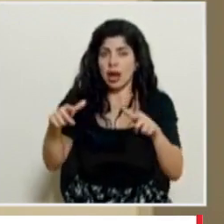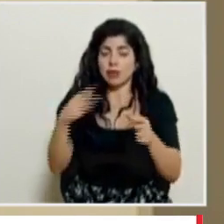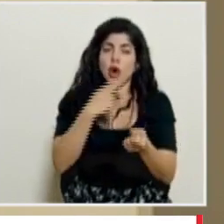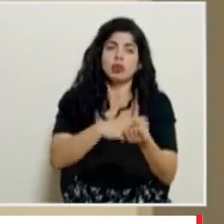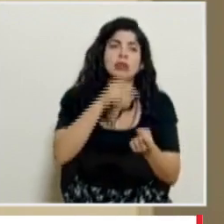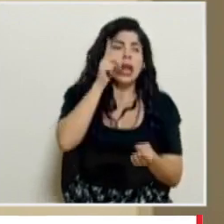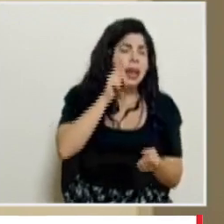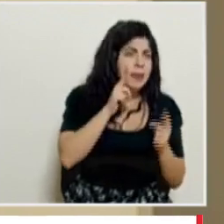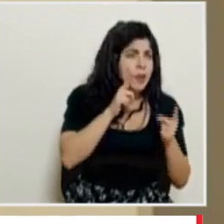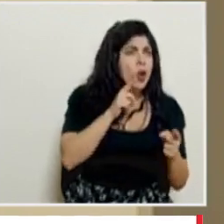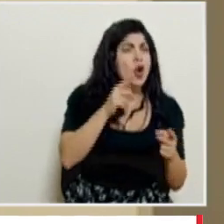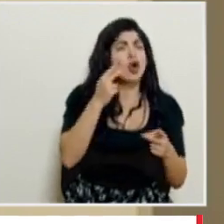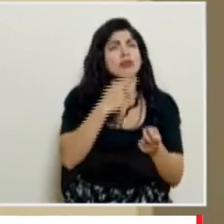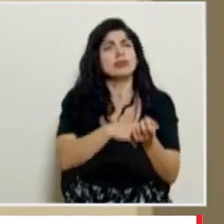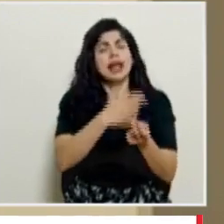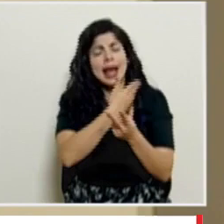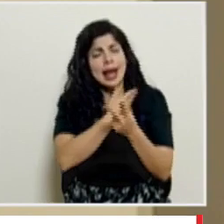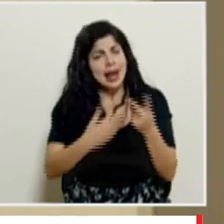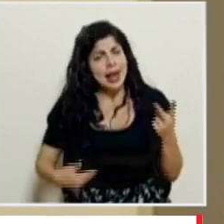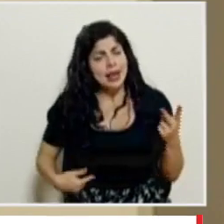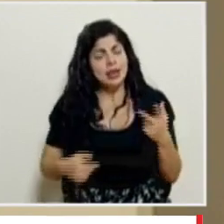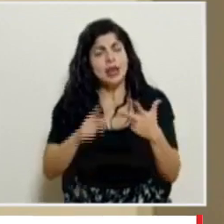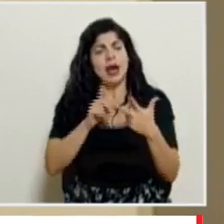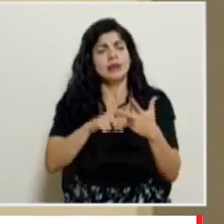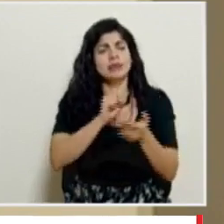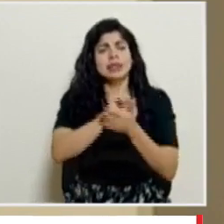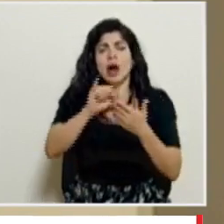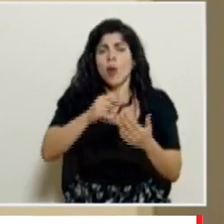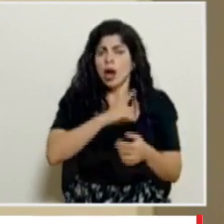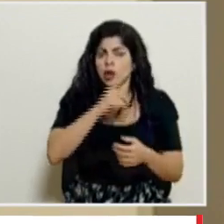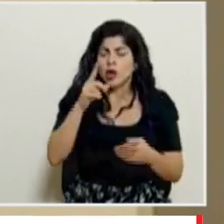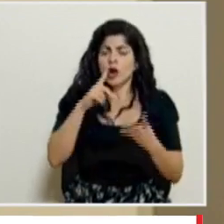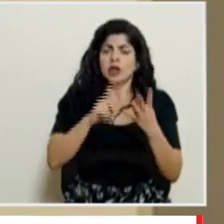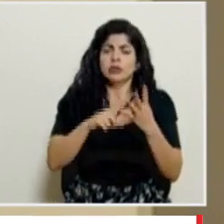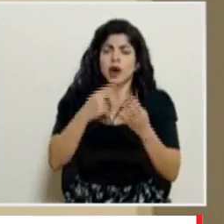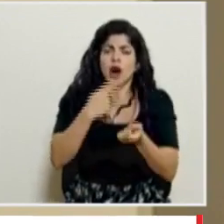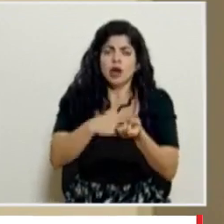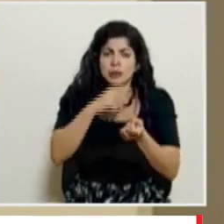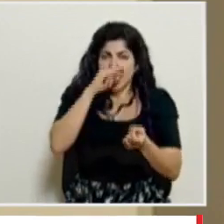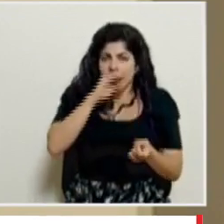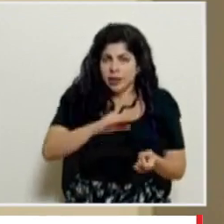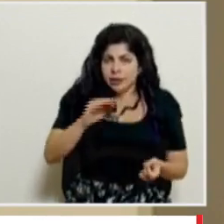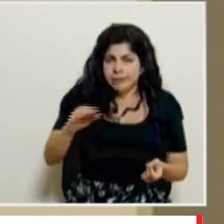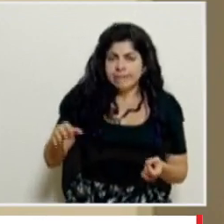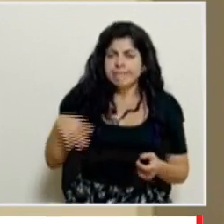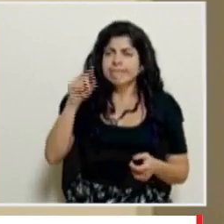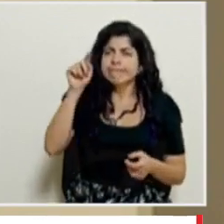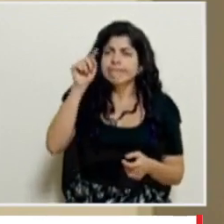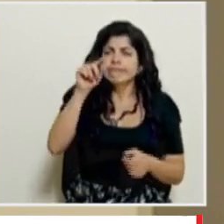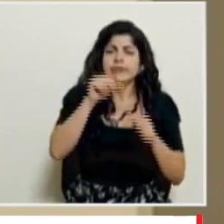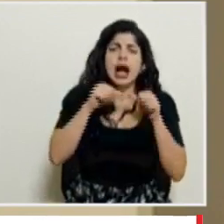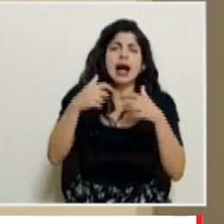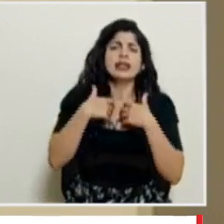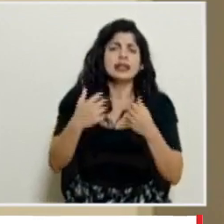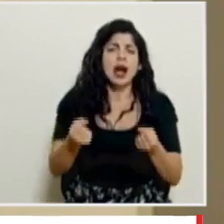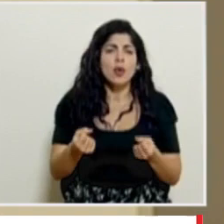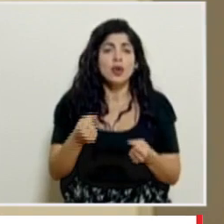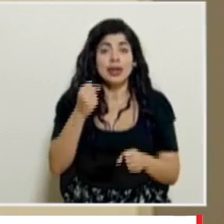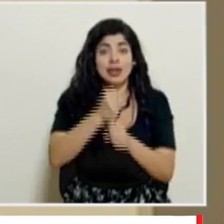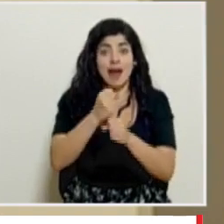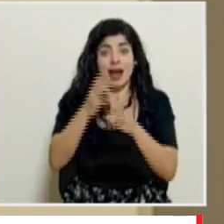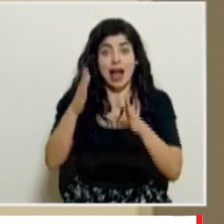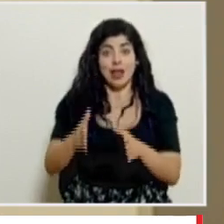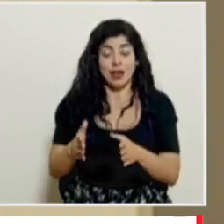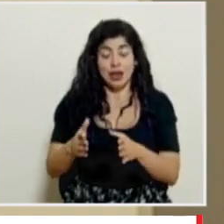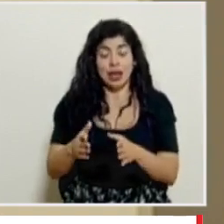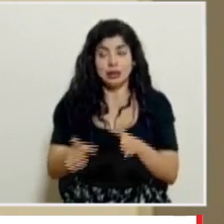Hospital de Limón del Hospital de Heredia del San Juan de Dios del Hospital de Niños de algunas áreas de salud de funcionarios que han dado